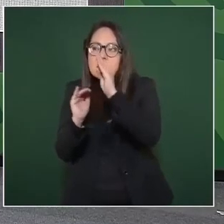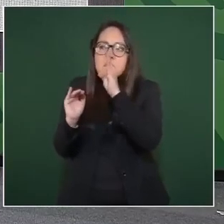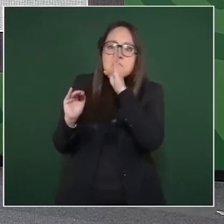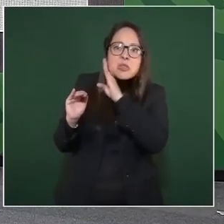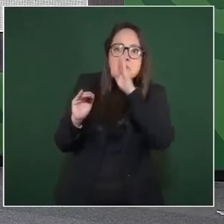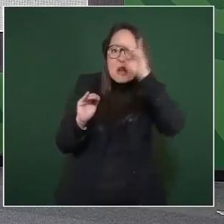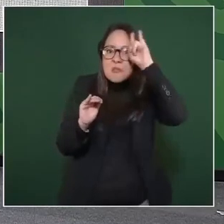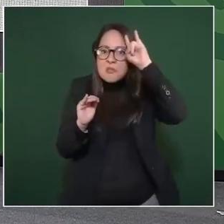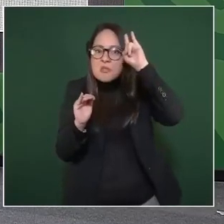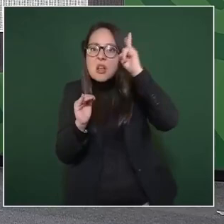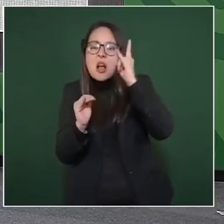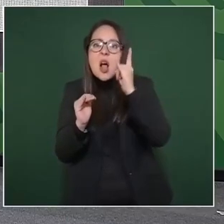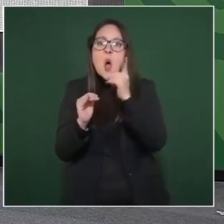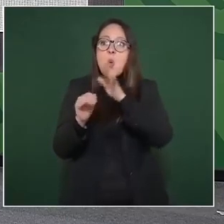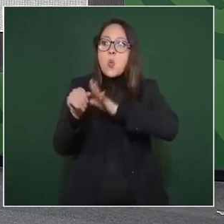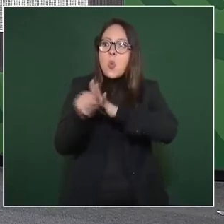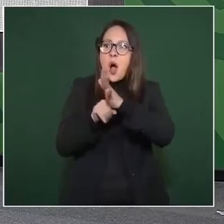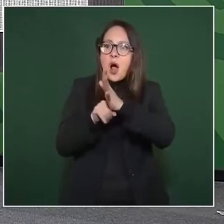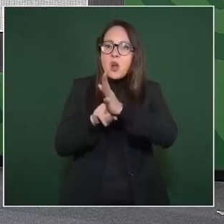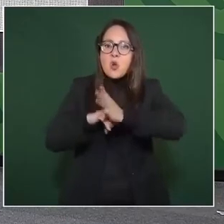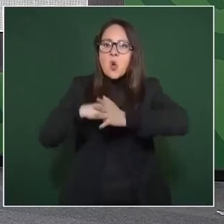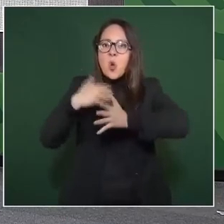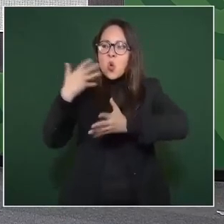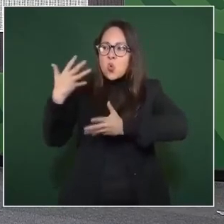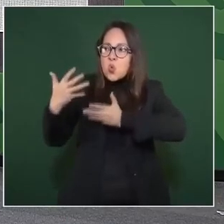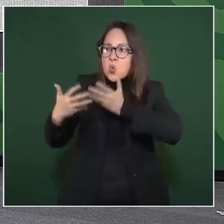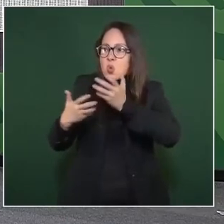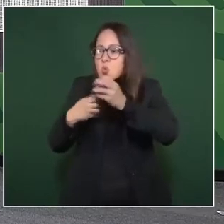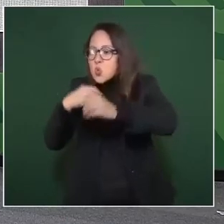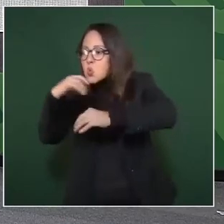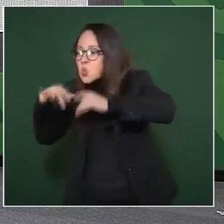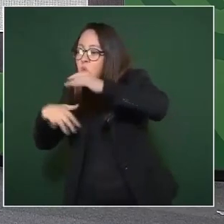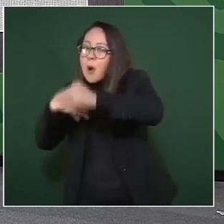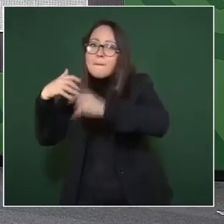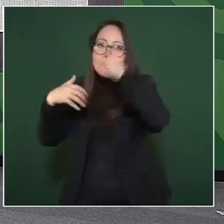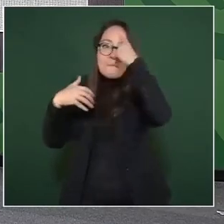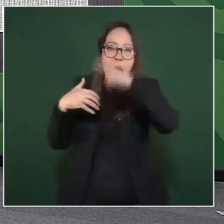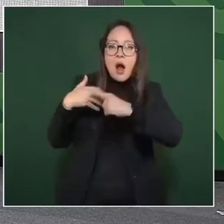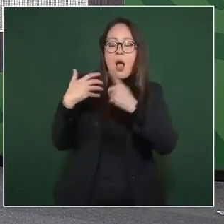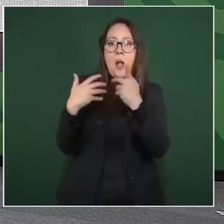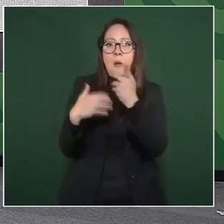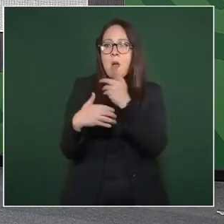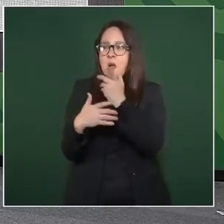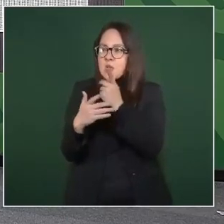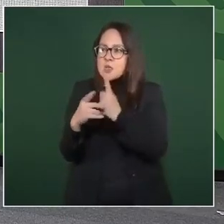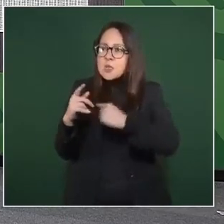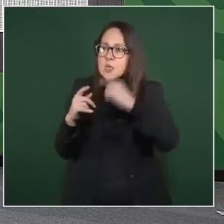y rituales de muerte para llegar a acumular poder.